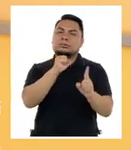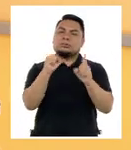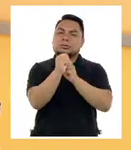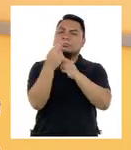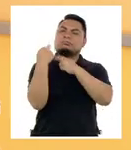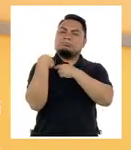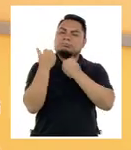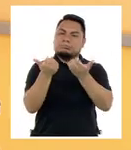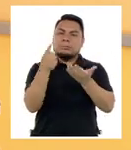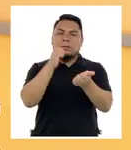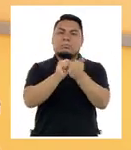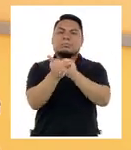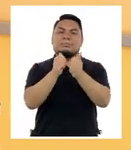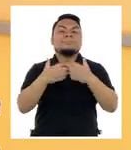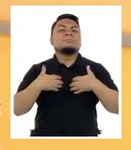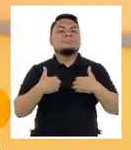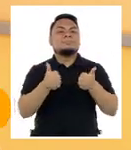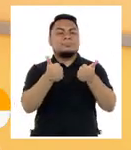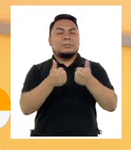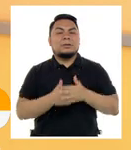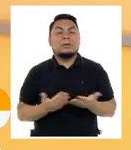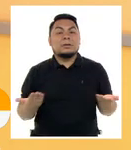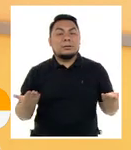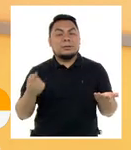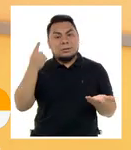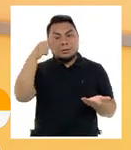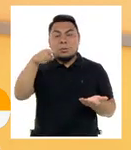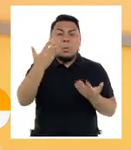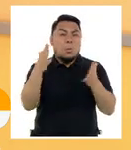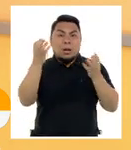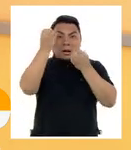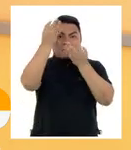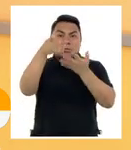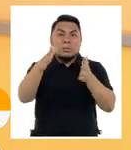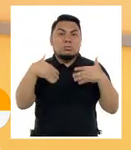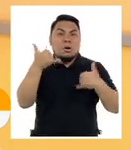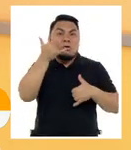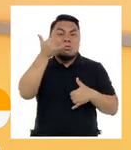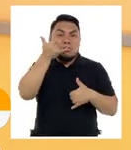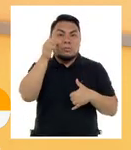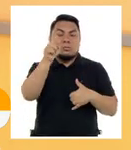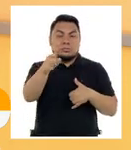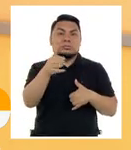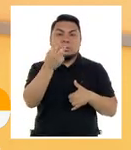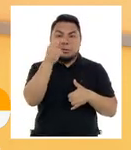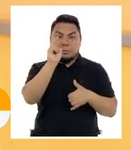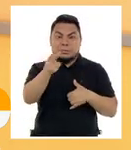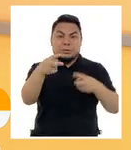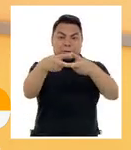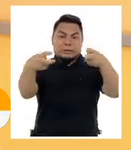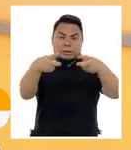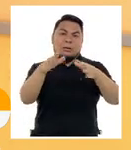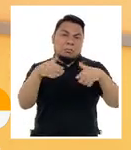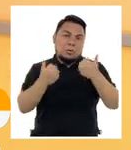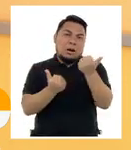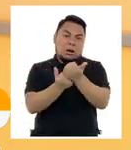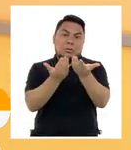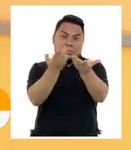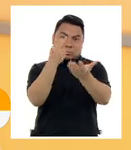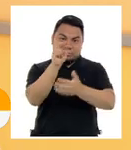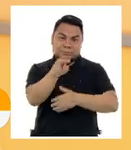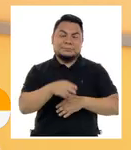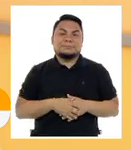social con una competencia saludable para mayores informaciones ya saben pueden comunicarse con los teléfonos que ya están